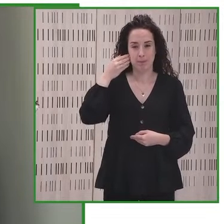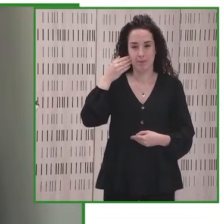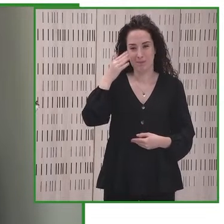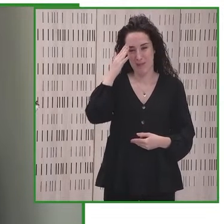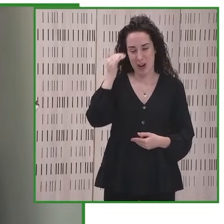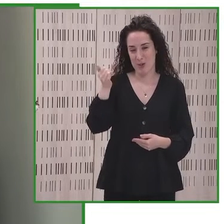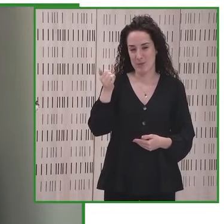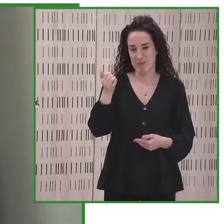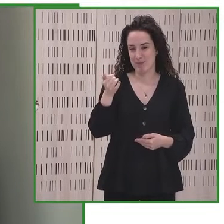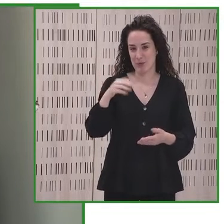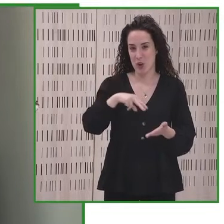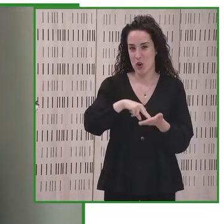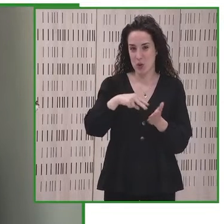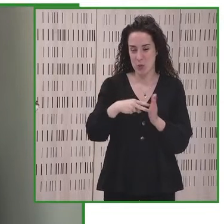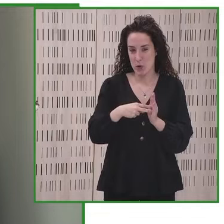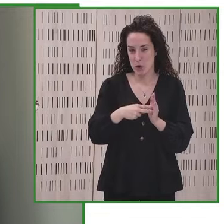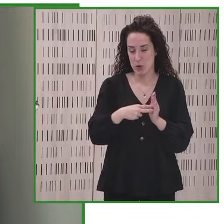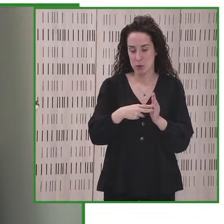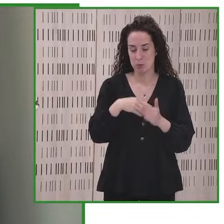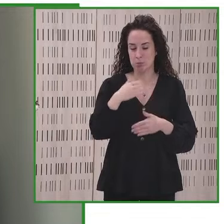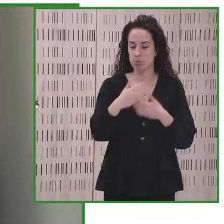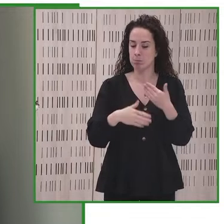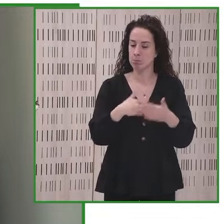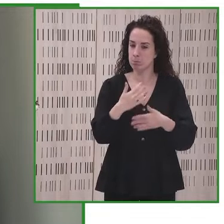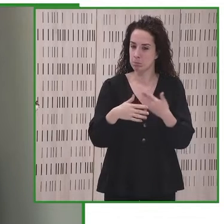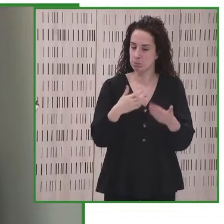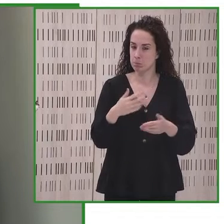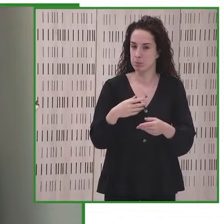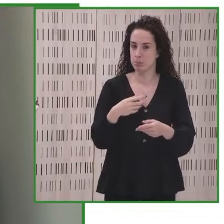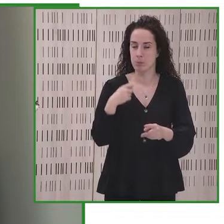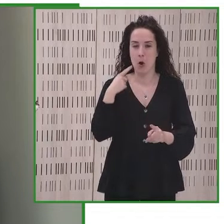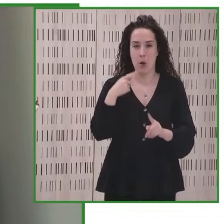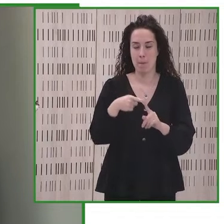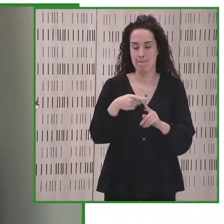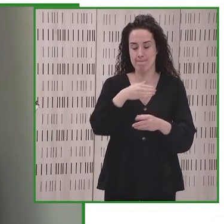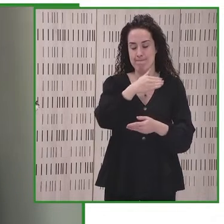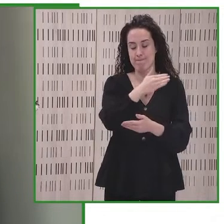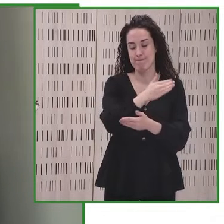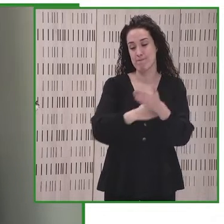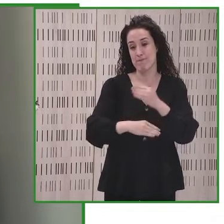soluciones altamente innovadoras para la inclusión de personas con discapacidad